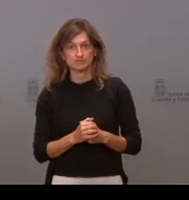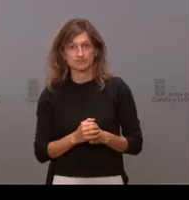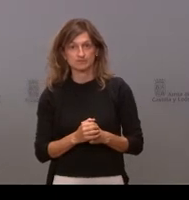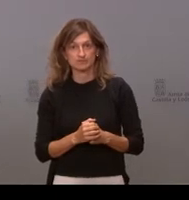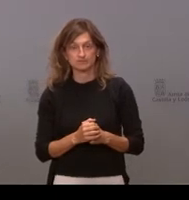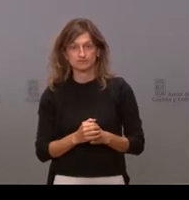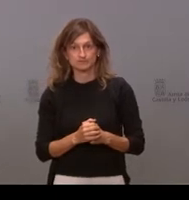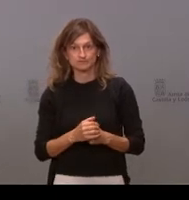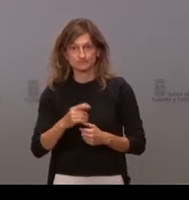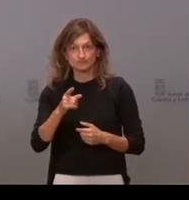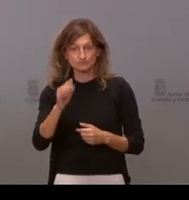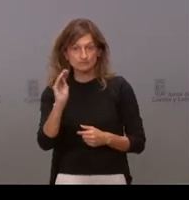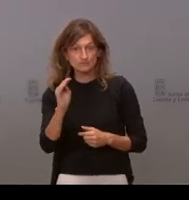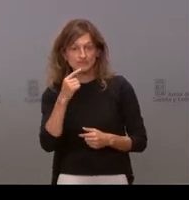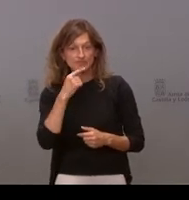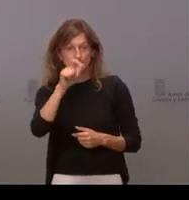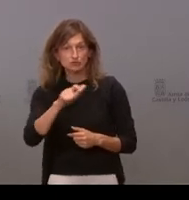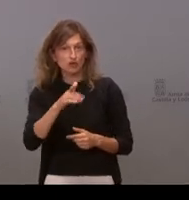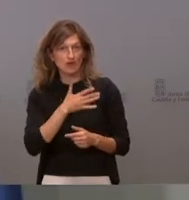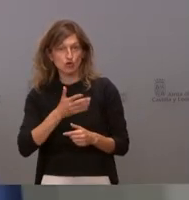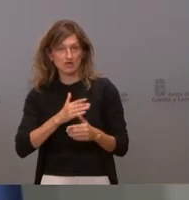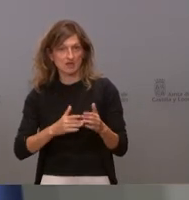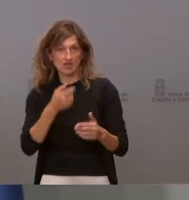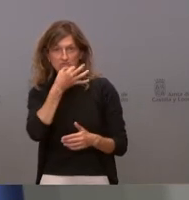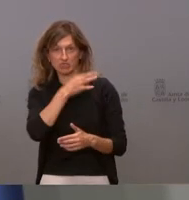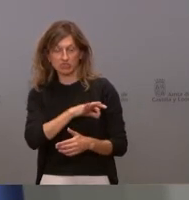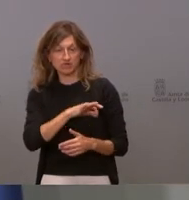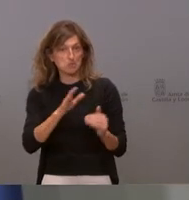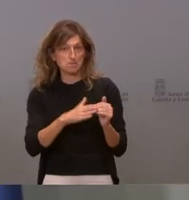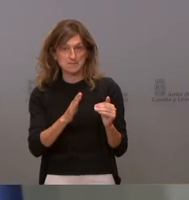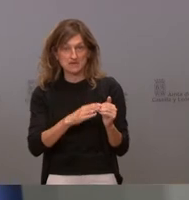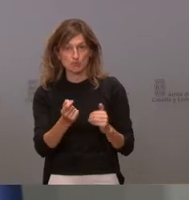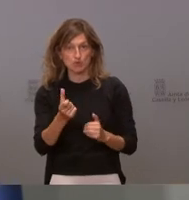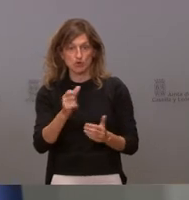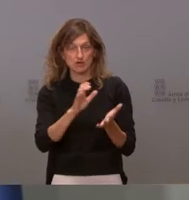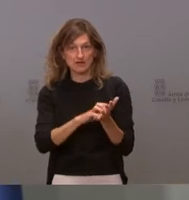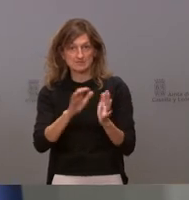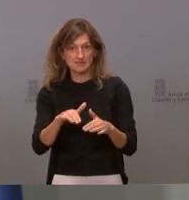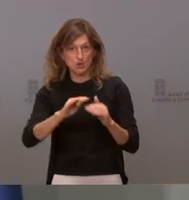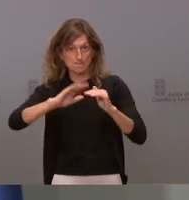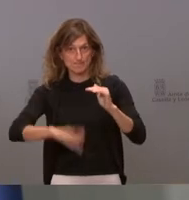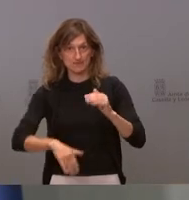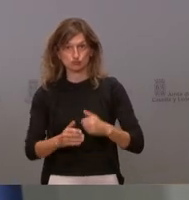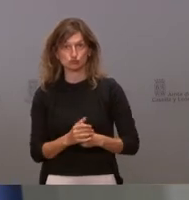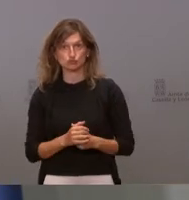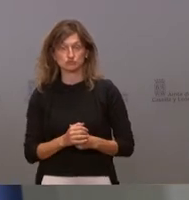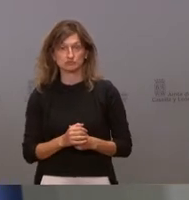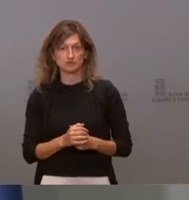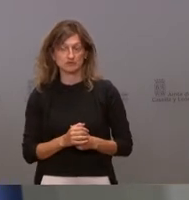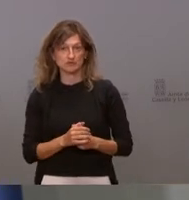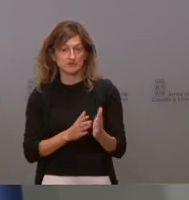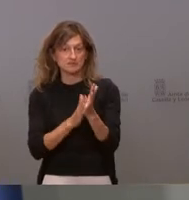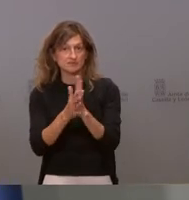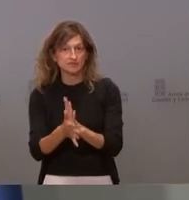es el rechazo el rechazo en España es mínimo y en nuestra comunidad es aún menor hay decir que dentro del